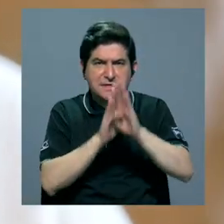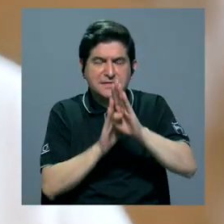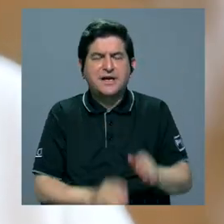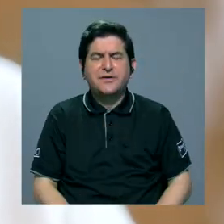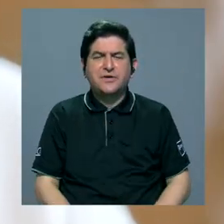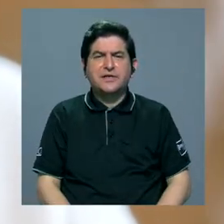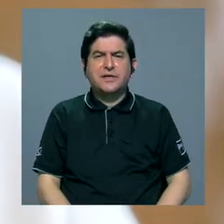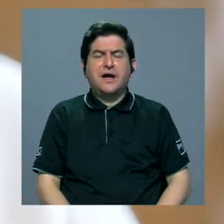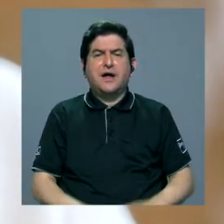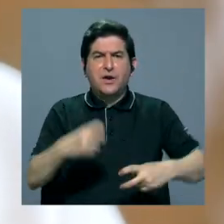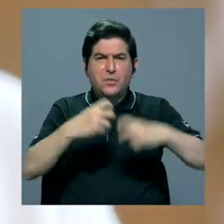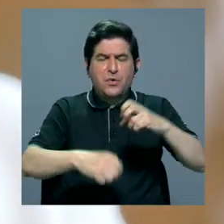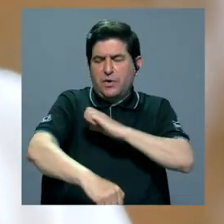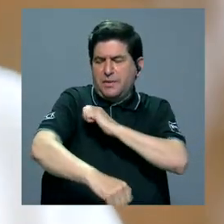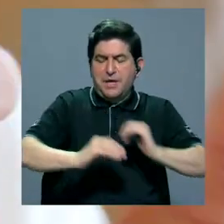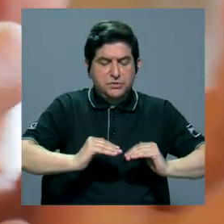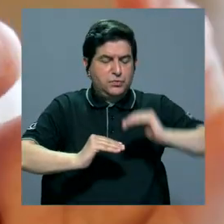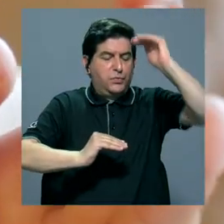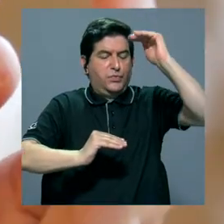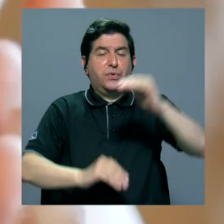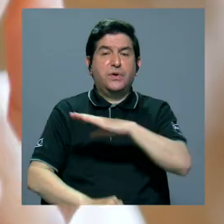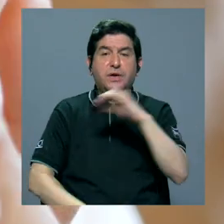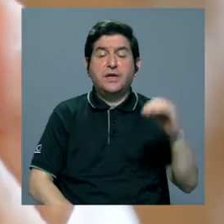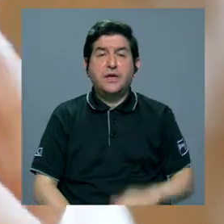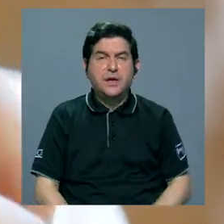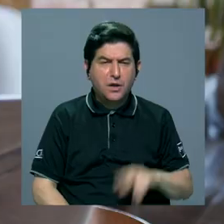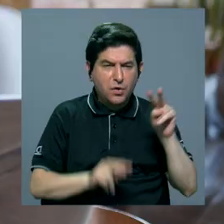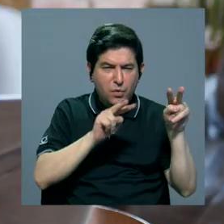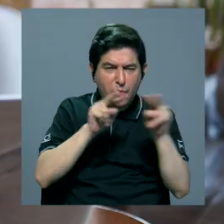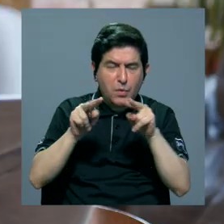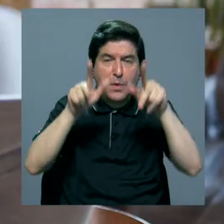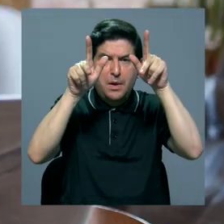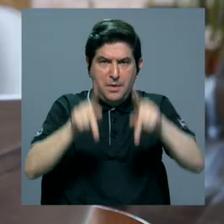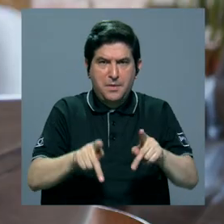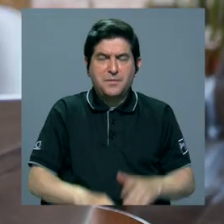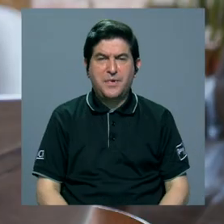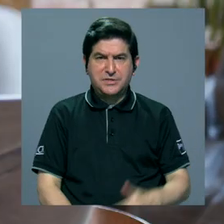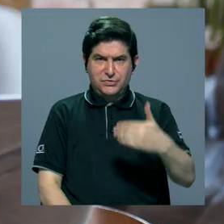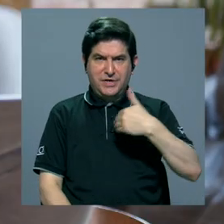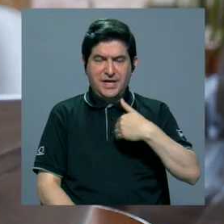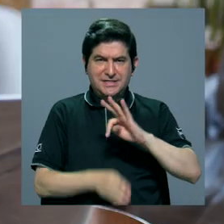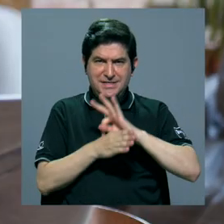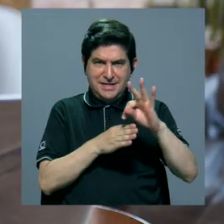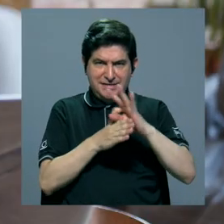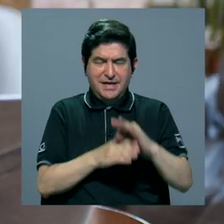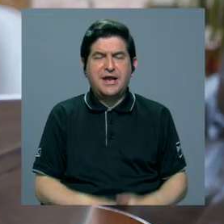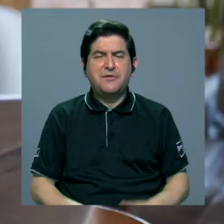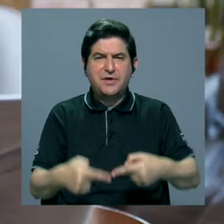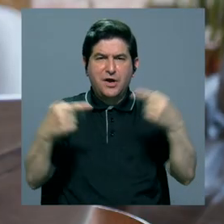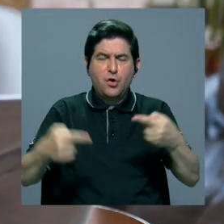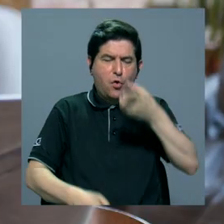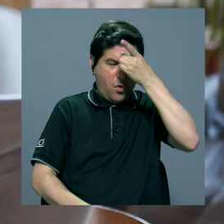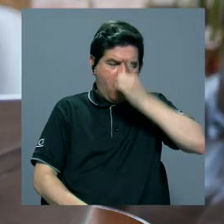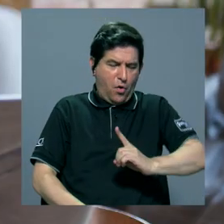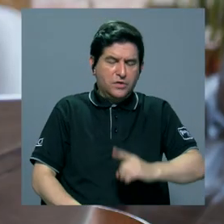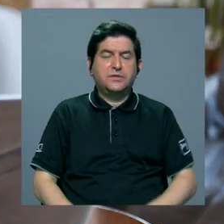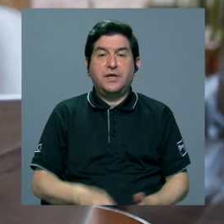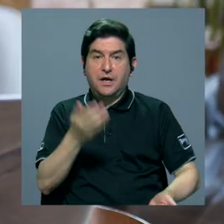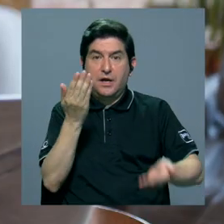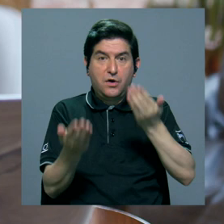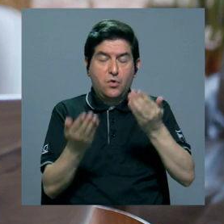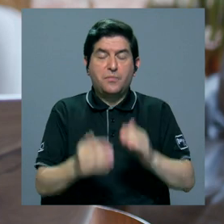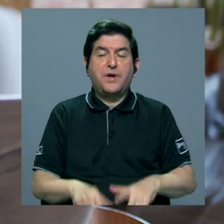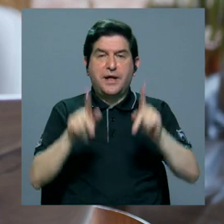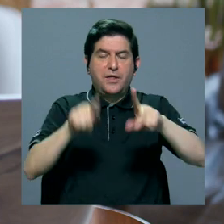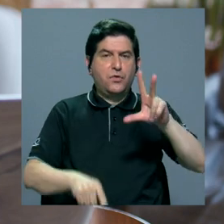hipertensión arterial. Y además, se observó que los pacientes que reciben terapia antidepresiva, en comparación